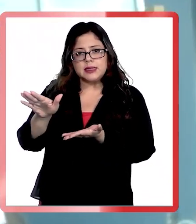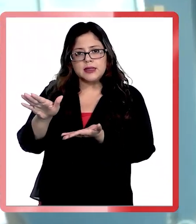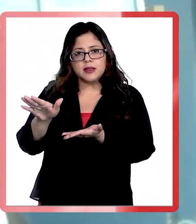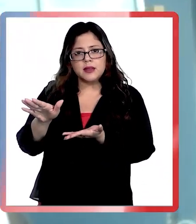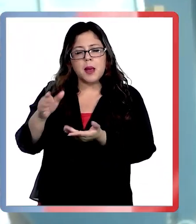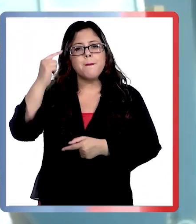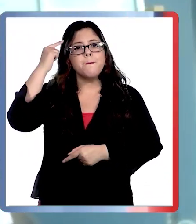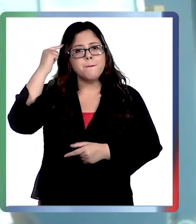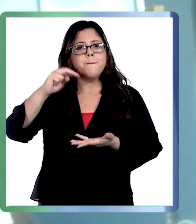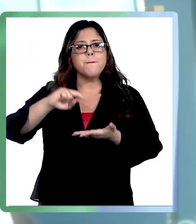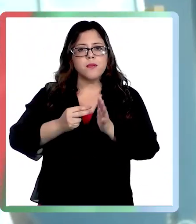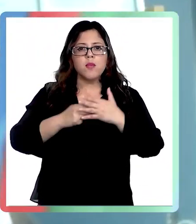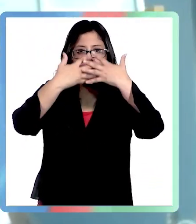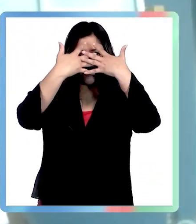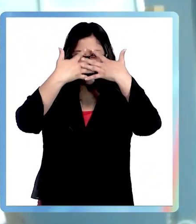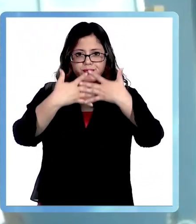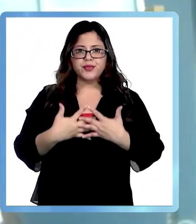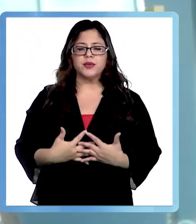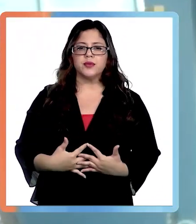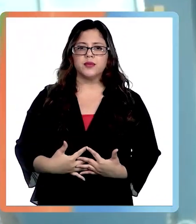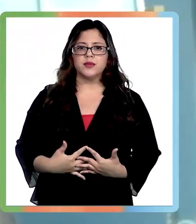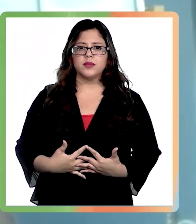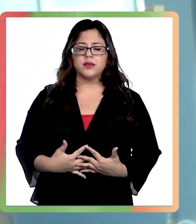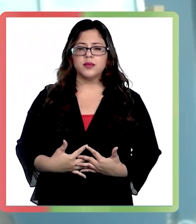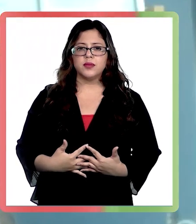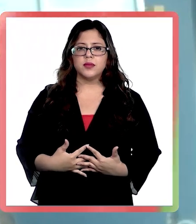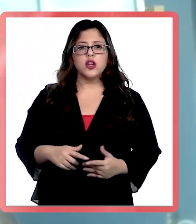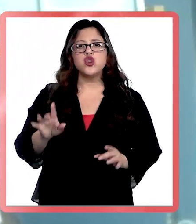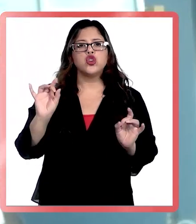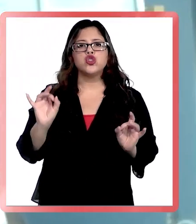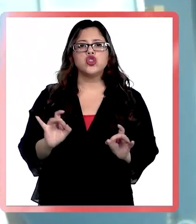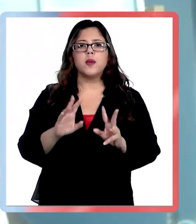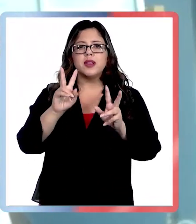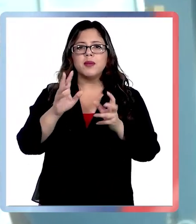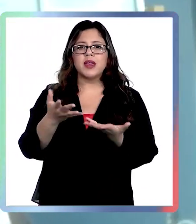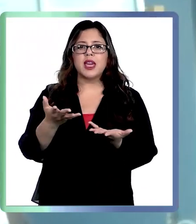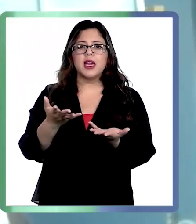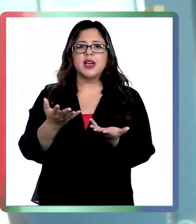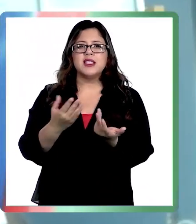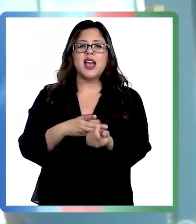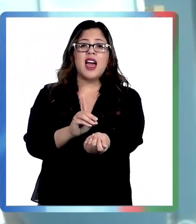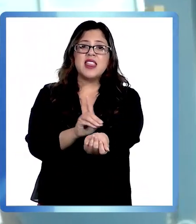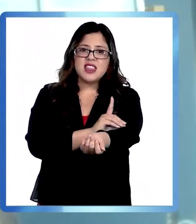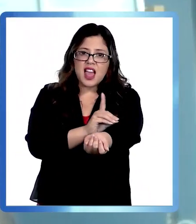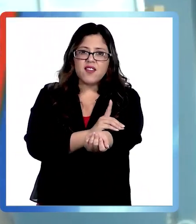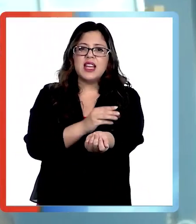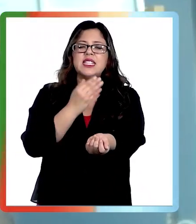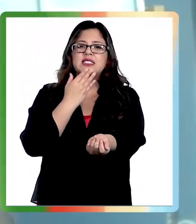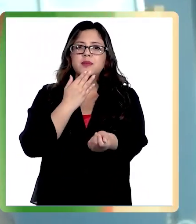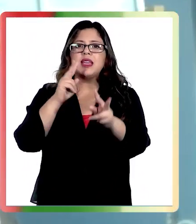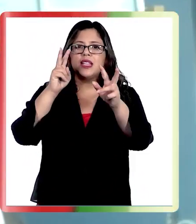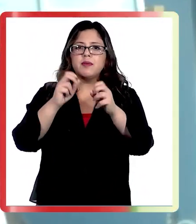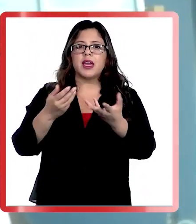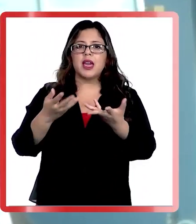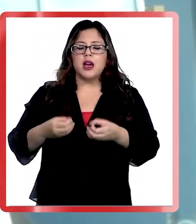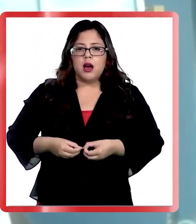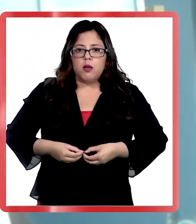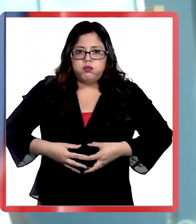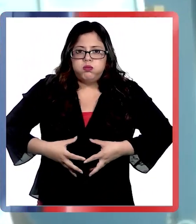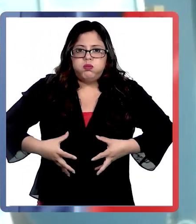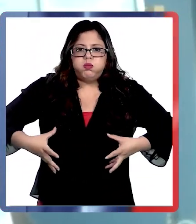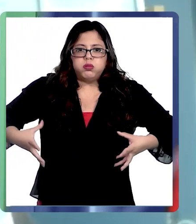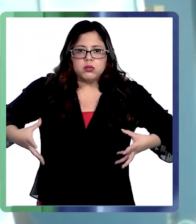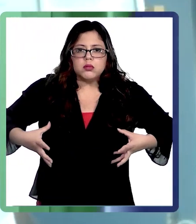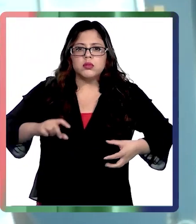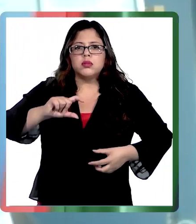problemas metabólicos que eso conlleva, que no es solamente alteraciones en los niveles de azúcar en la sangre, sino sobre todo la acumulación de grasa. Ese es el mayor